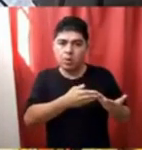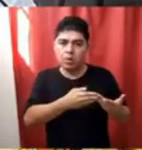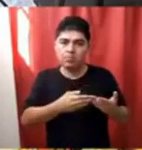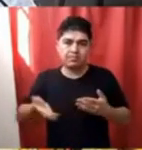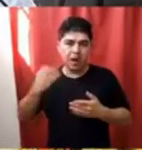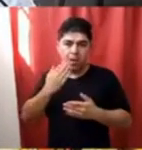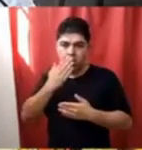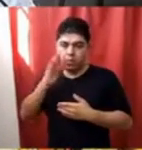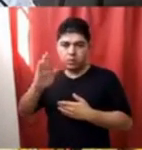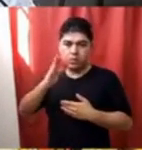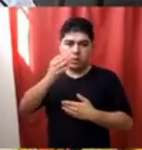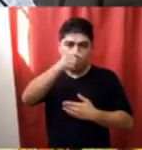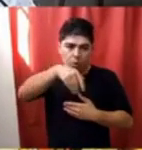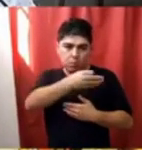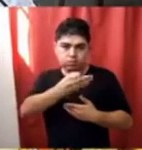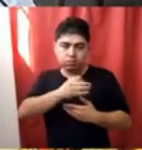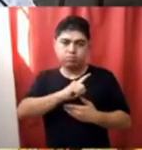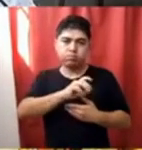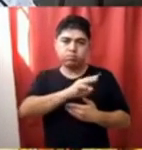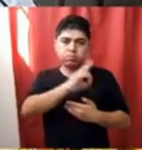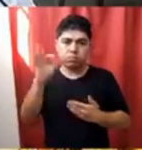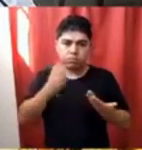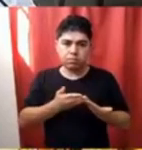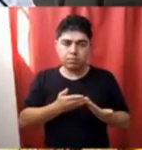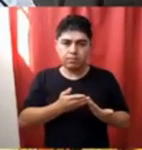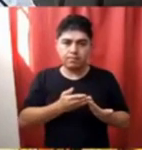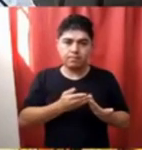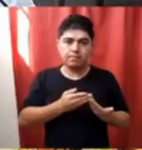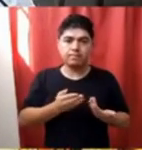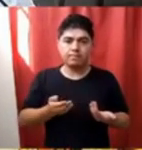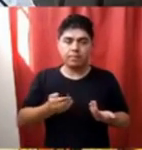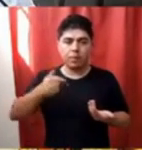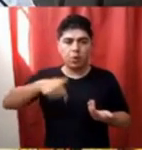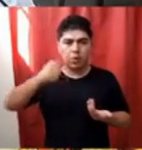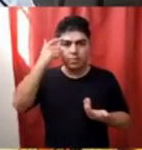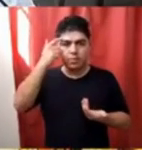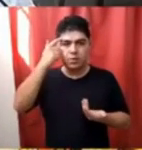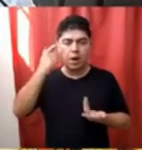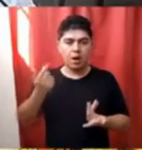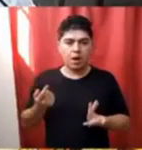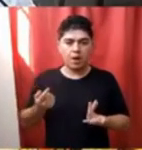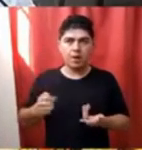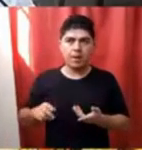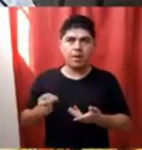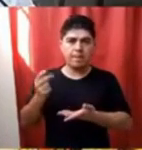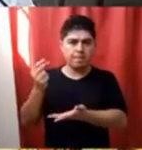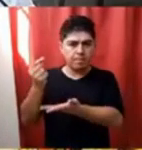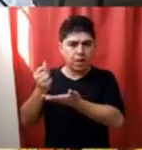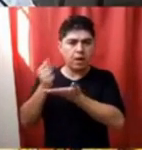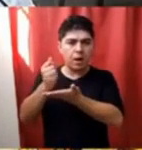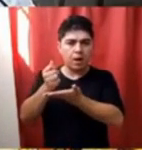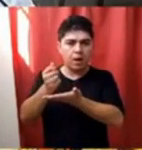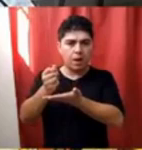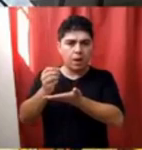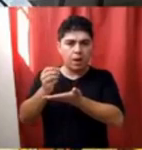prometido, entonces que hoy se piense en utilizar este dinero que ha